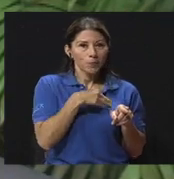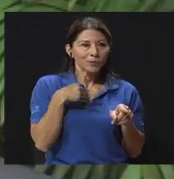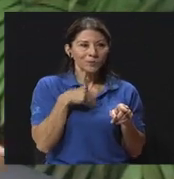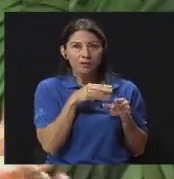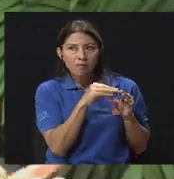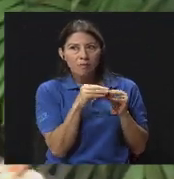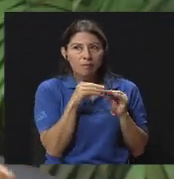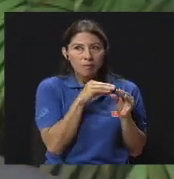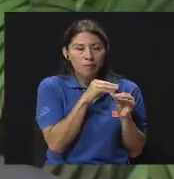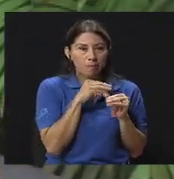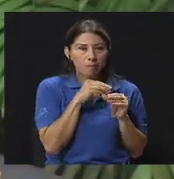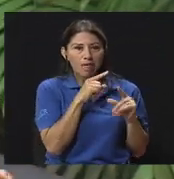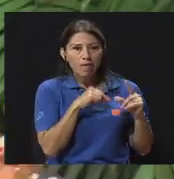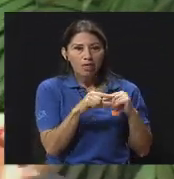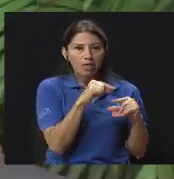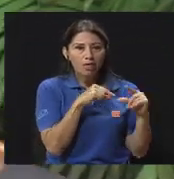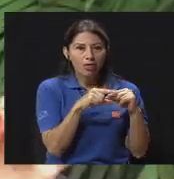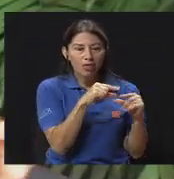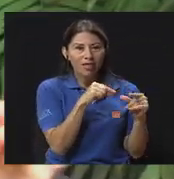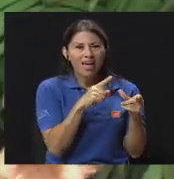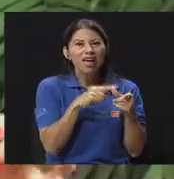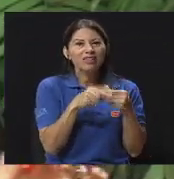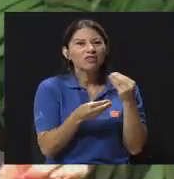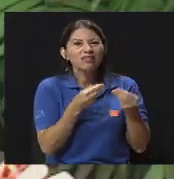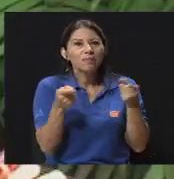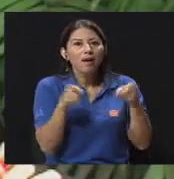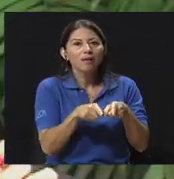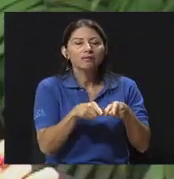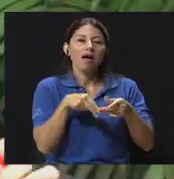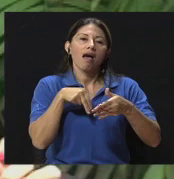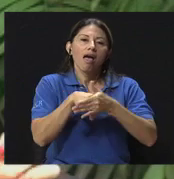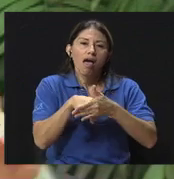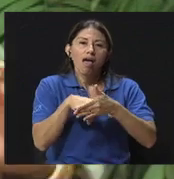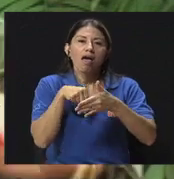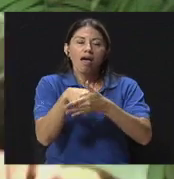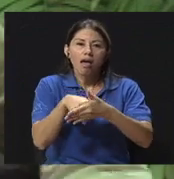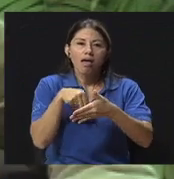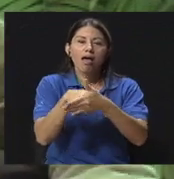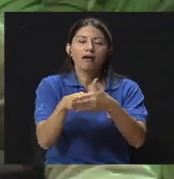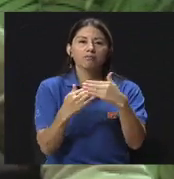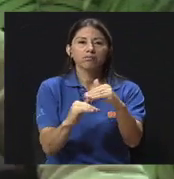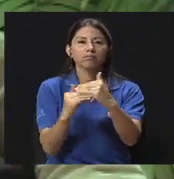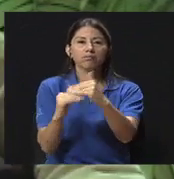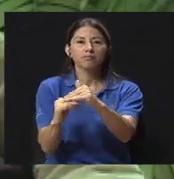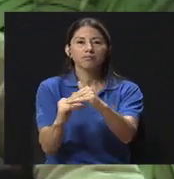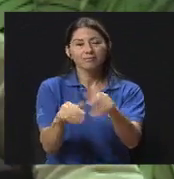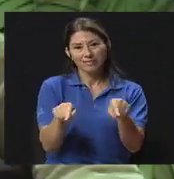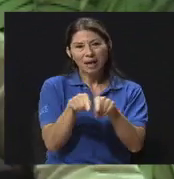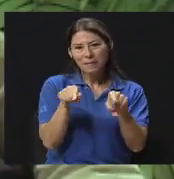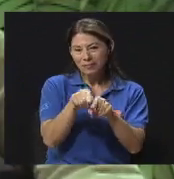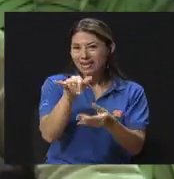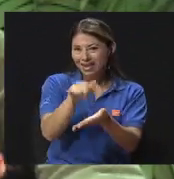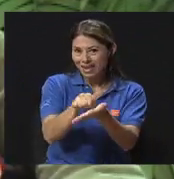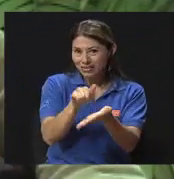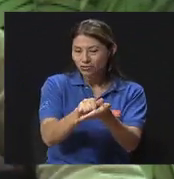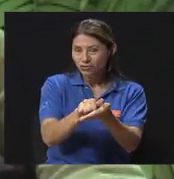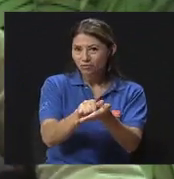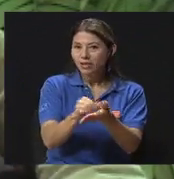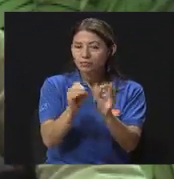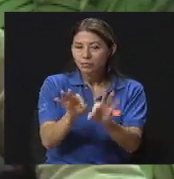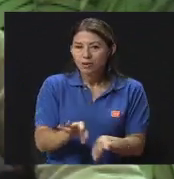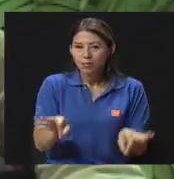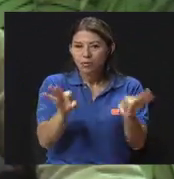en lugar de facilitar la relación, que empezamos es a poner obstáculos. También ese es otro elemento. Siempre ir a la fuente